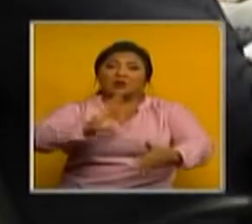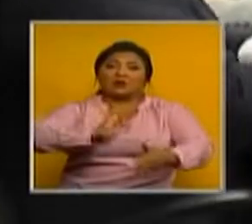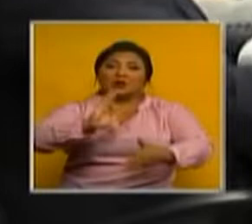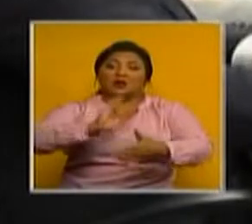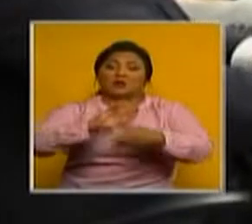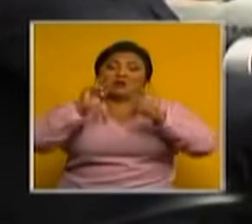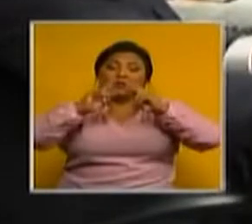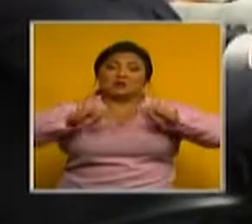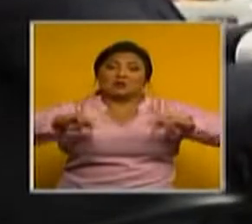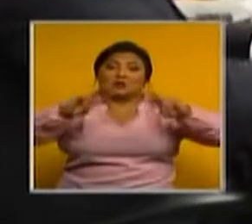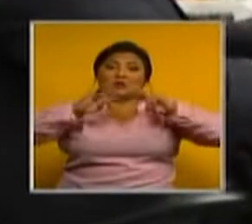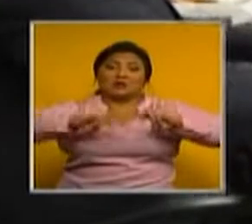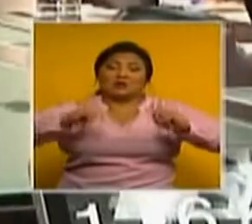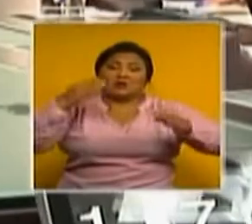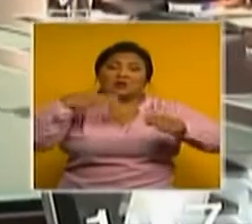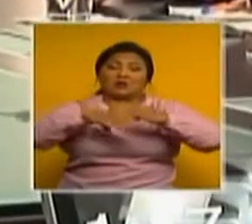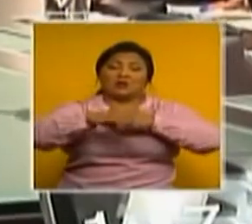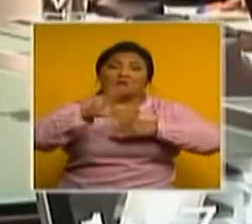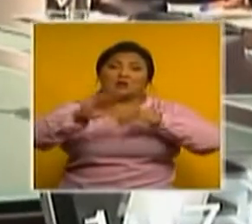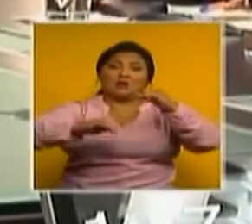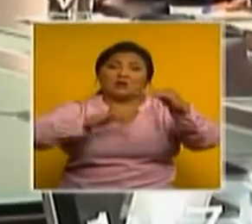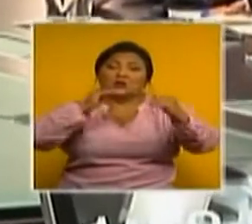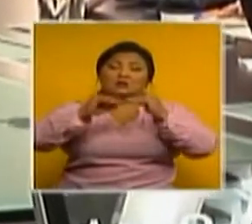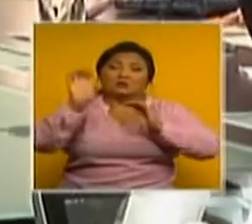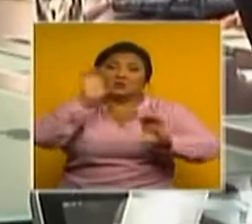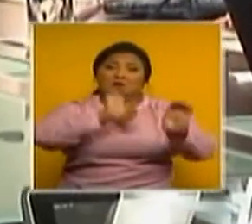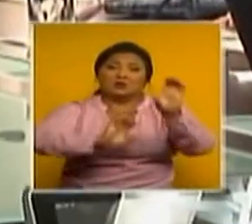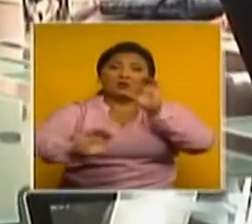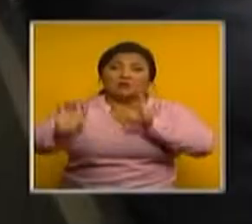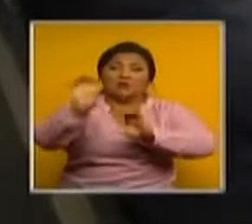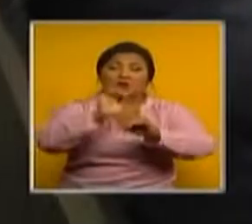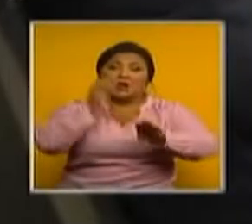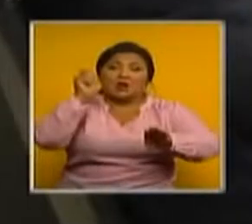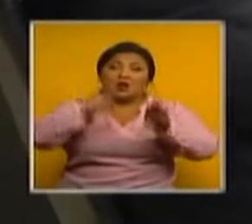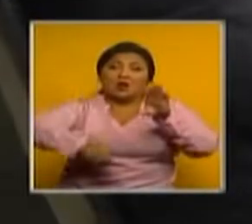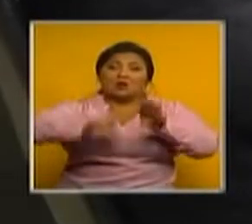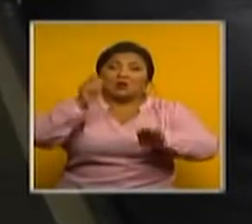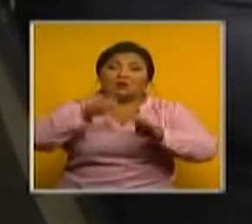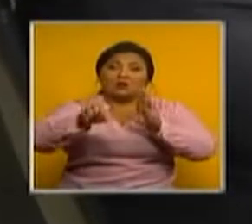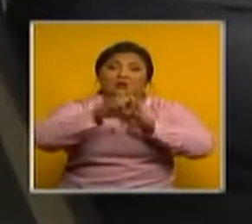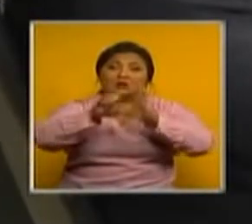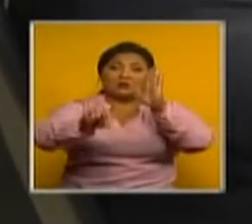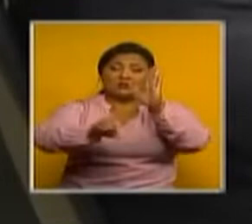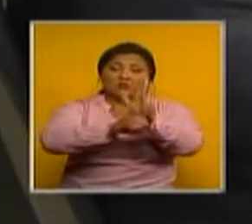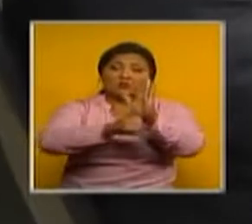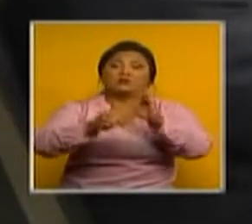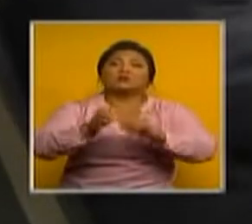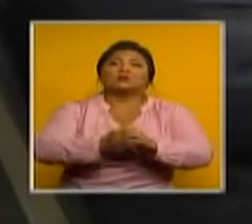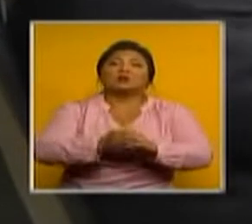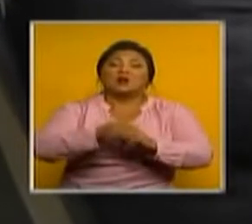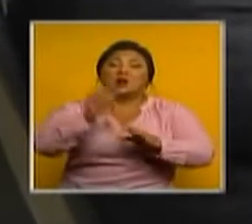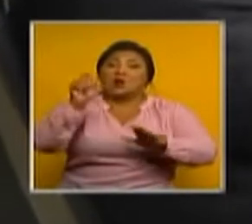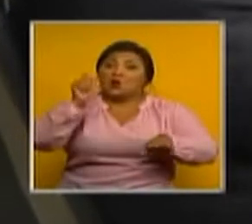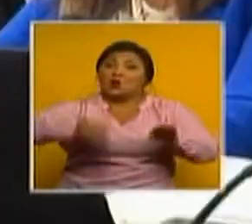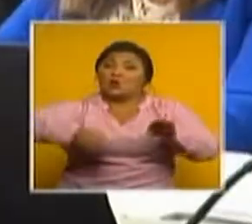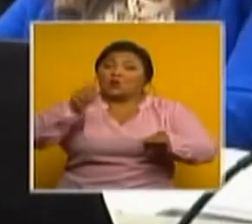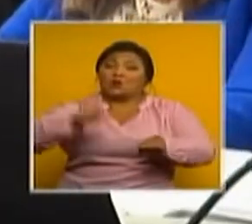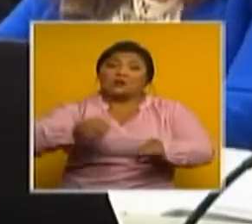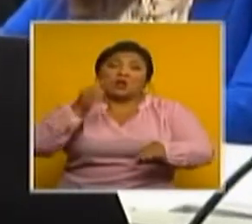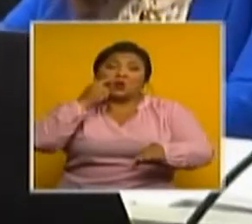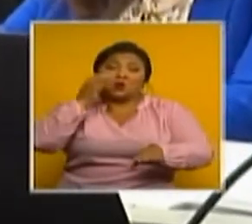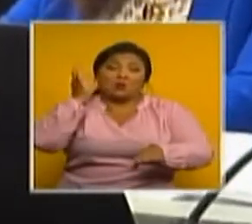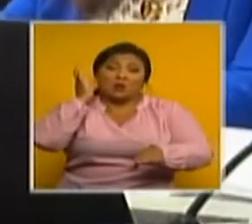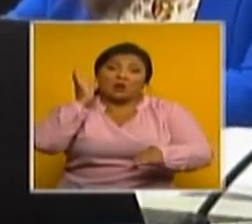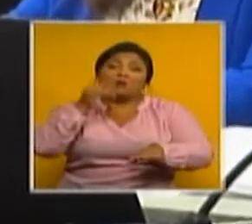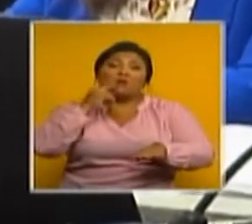investigación dentro del proceso de evaluación a los jueces de la Corte Constitucional. Los jueces y juezas